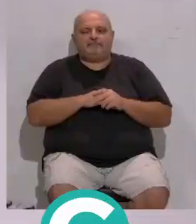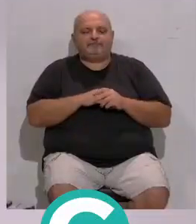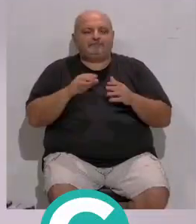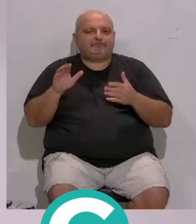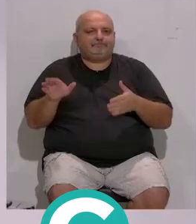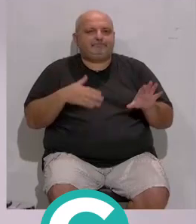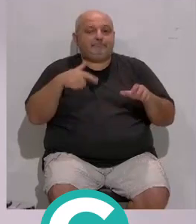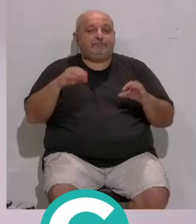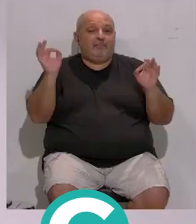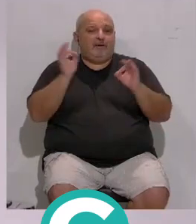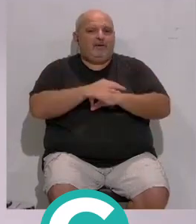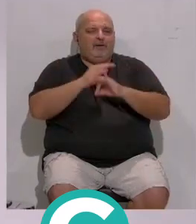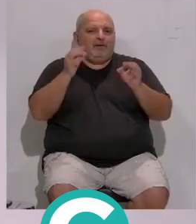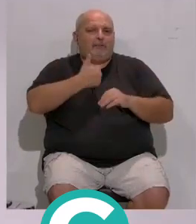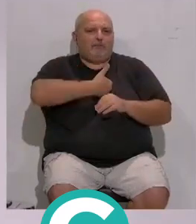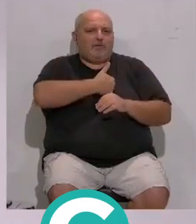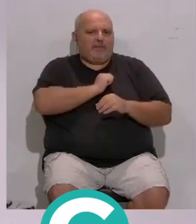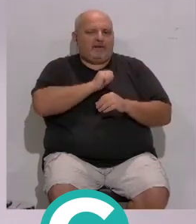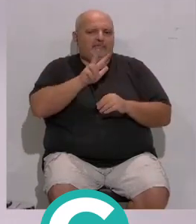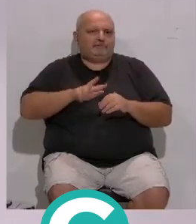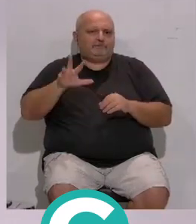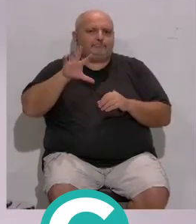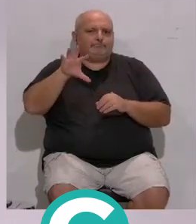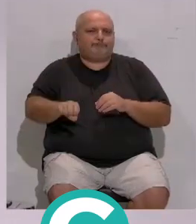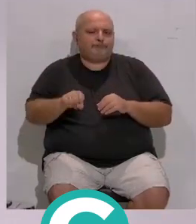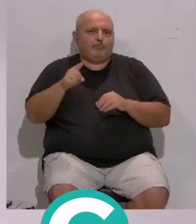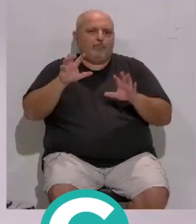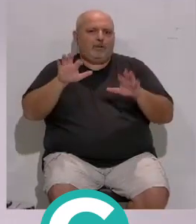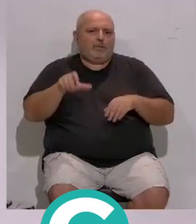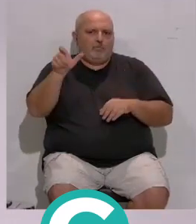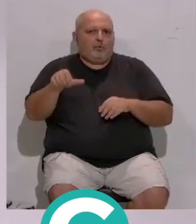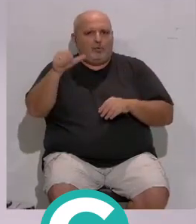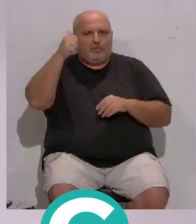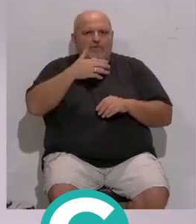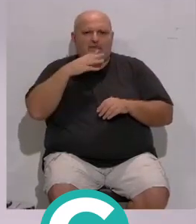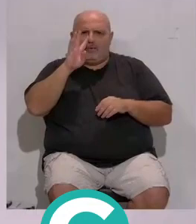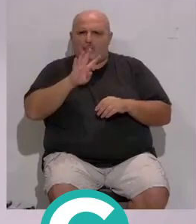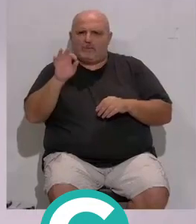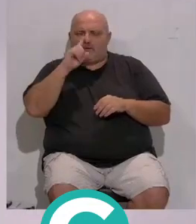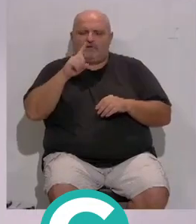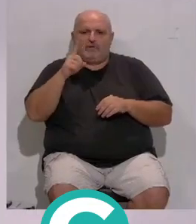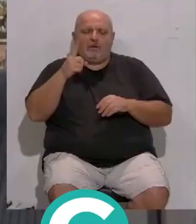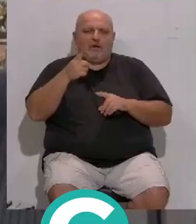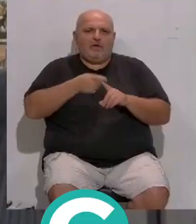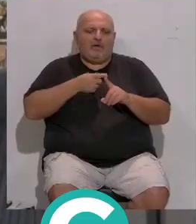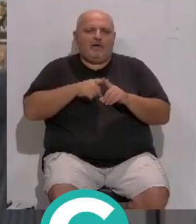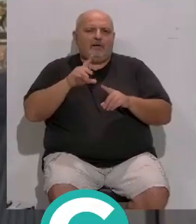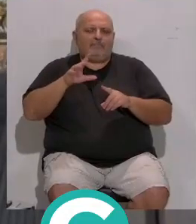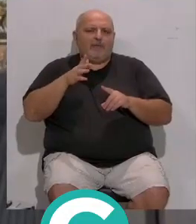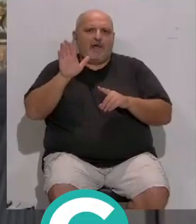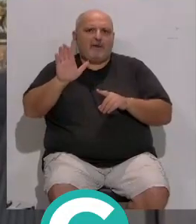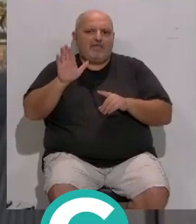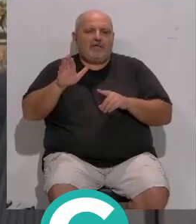Y esta madrugada agentes de la Policía Nacional... ...han detenido en Cádiz a un hombre de 40 años... ...como presunto autor de un delito de